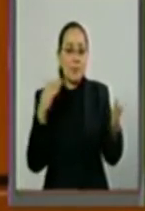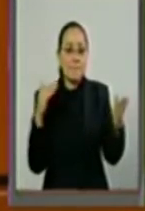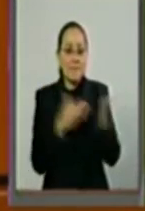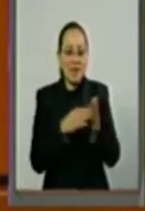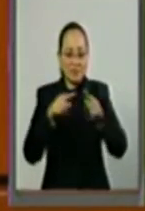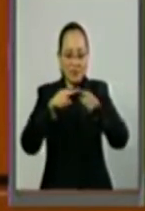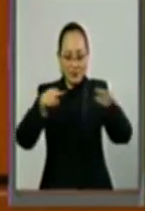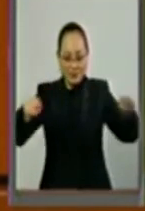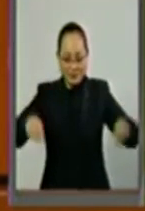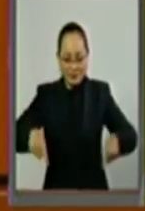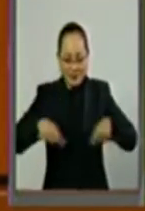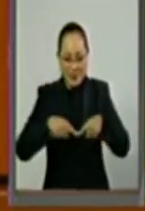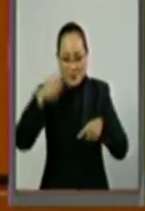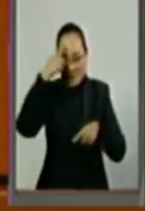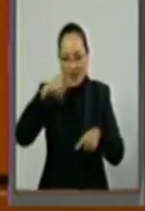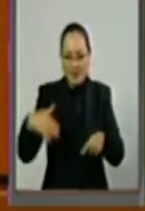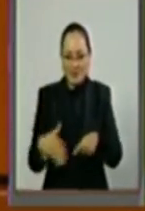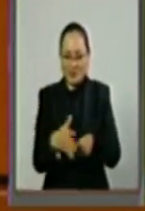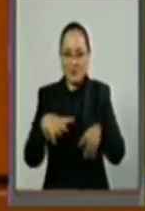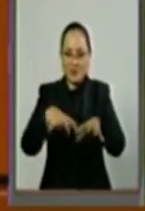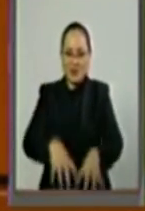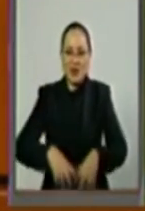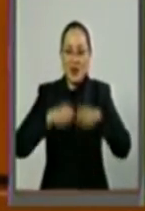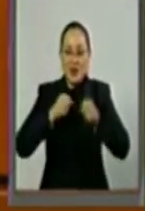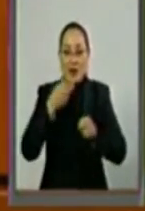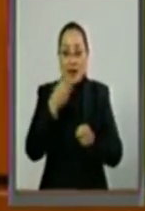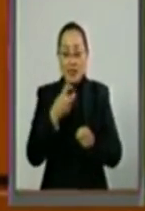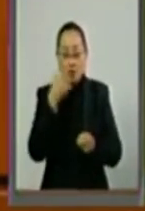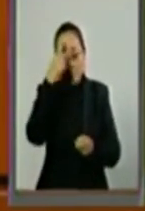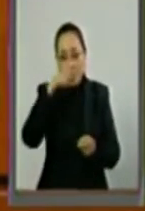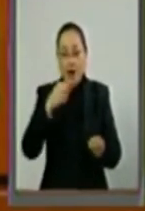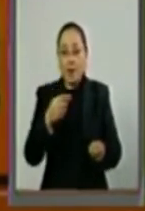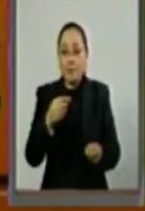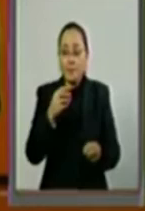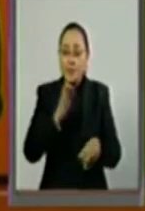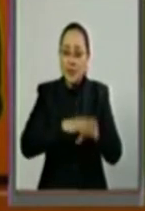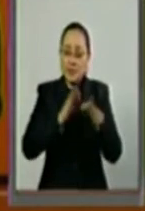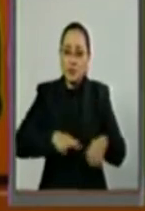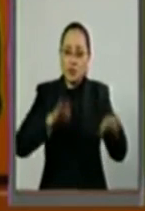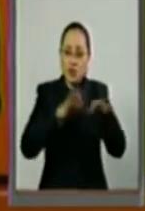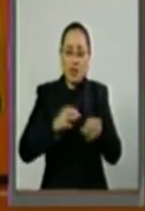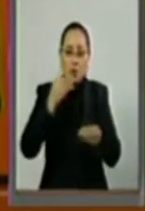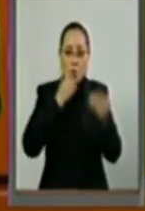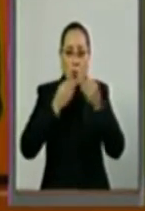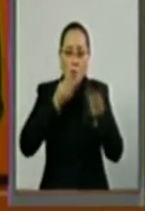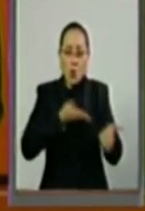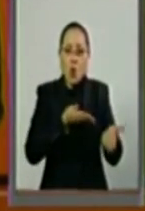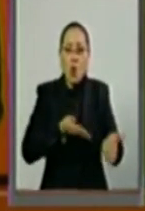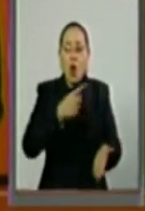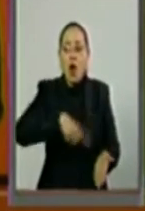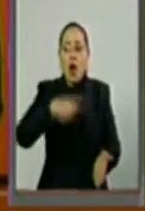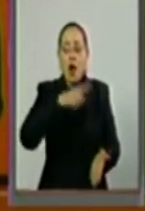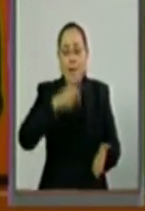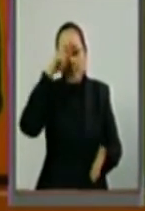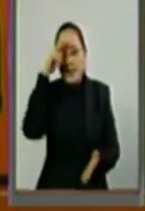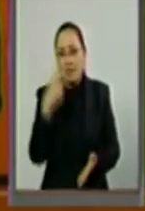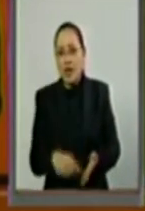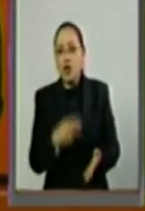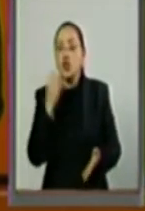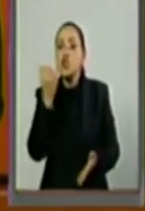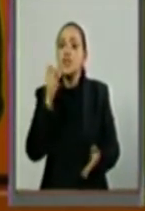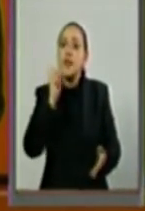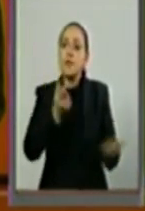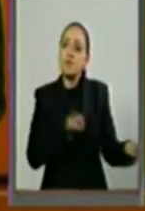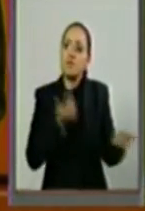país, que producen anualmente para alimentación fundamentalmente de los mexicanos y para exportación y generar fuentes de